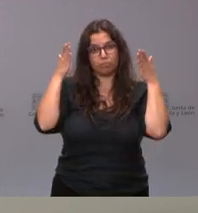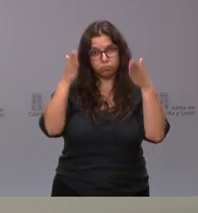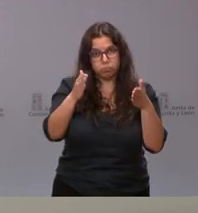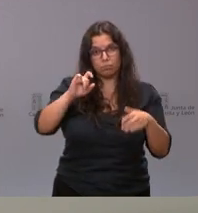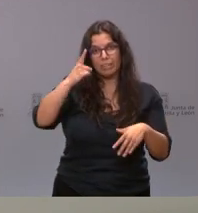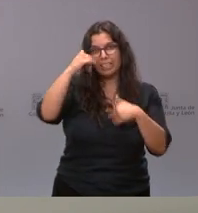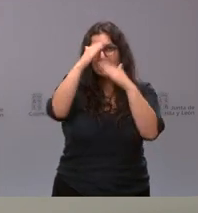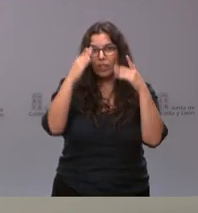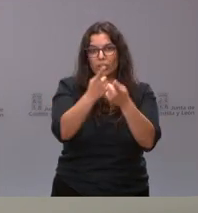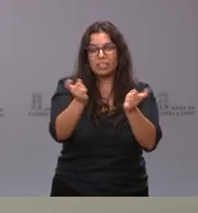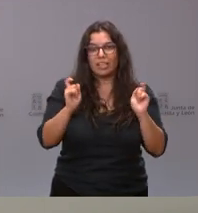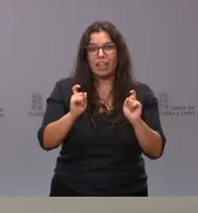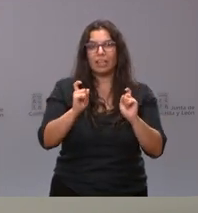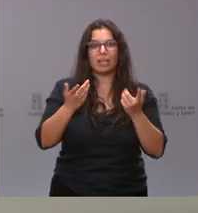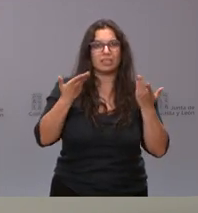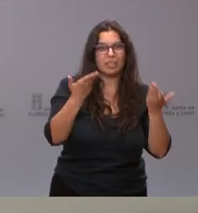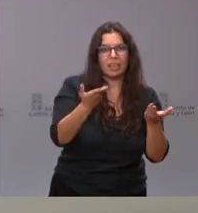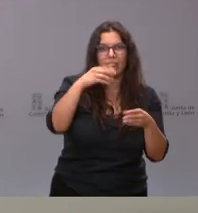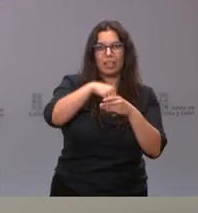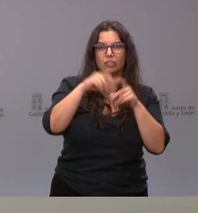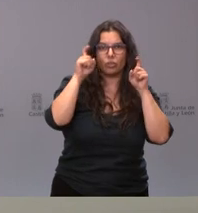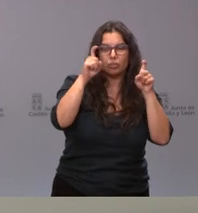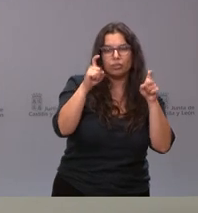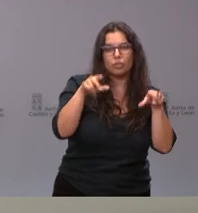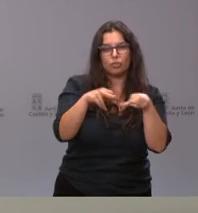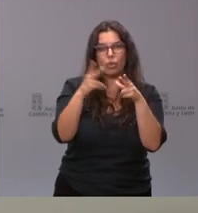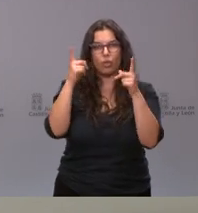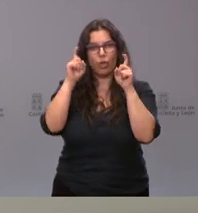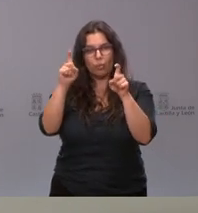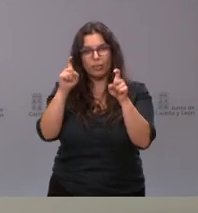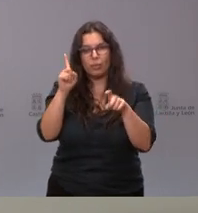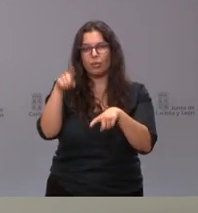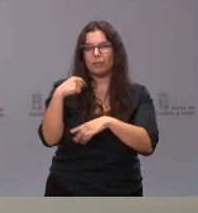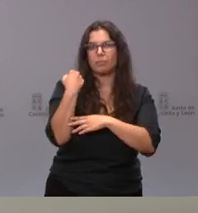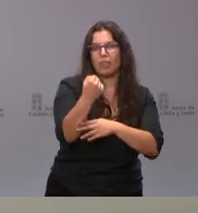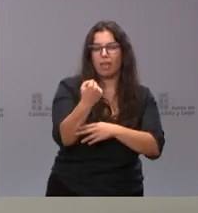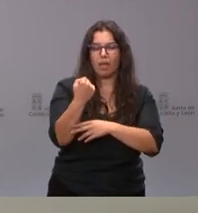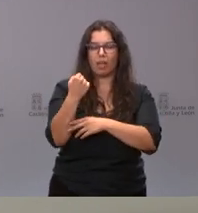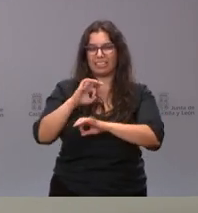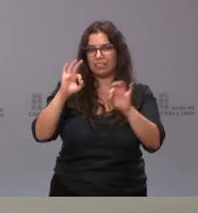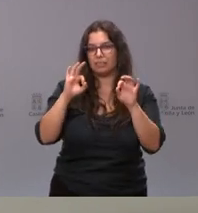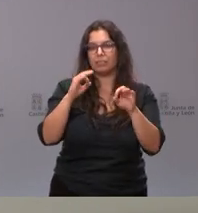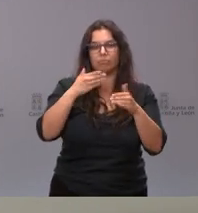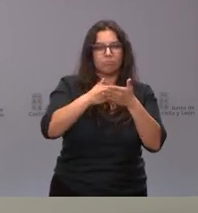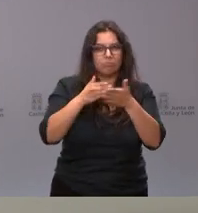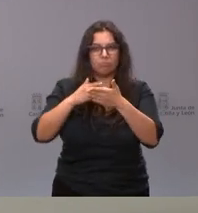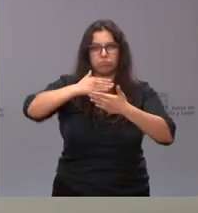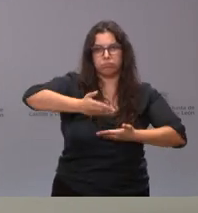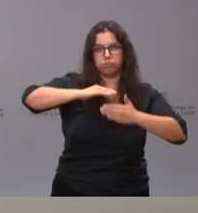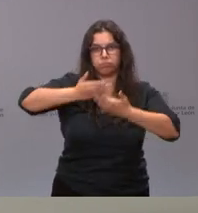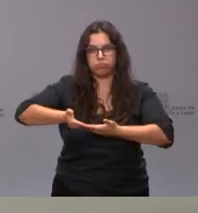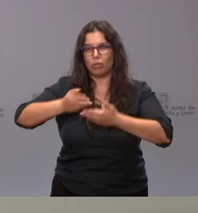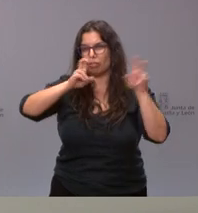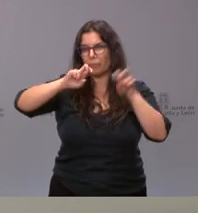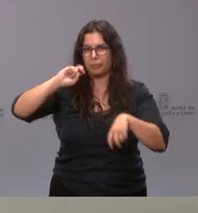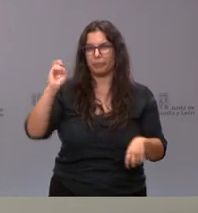atender necesidades de tipo asistencial escolar, socioeducativa y de especial apoyo educativo, como son las barreras y otras